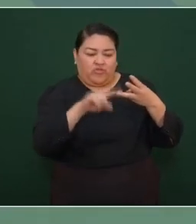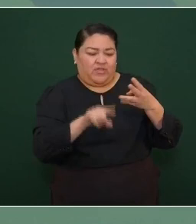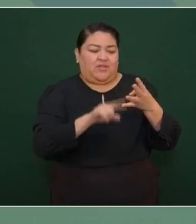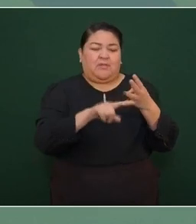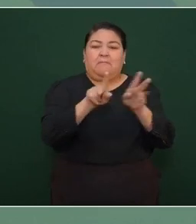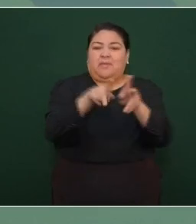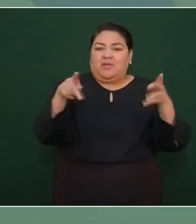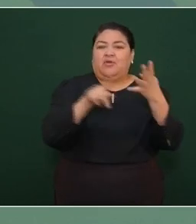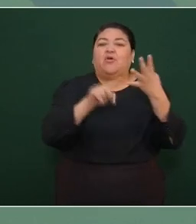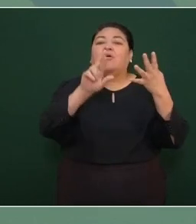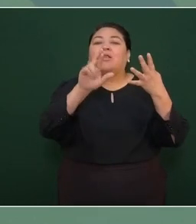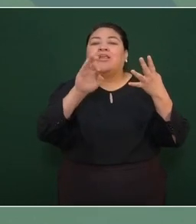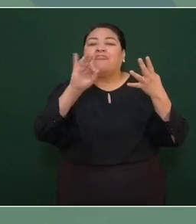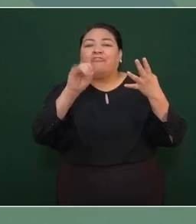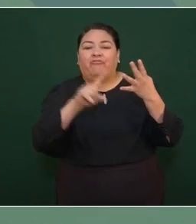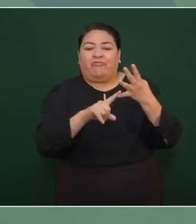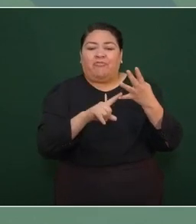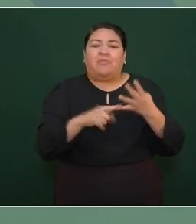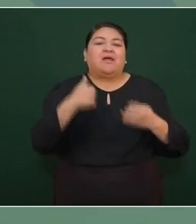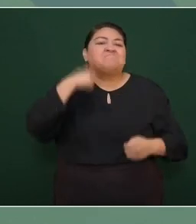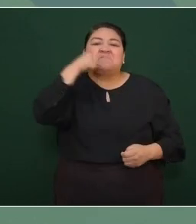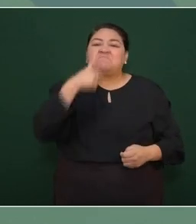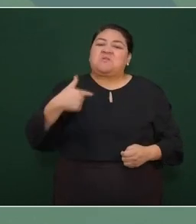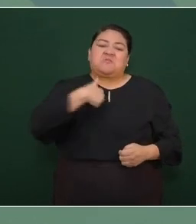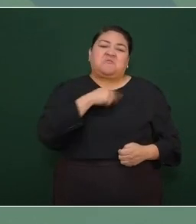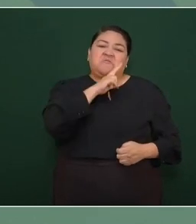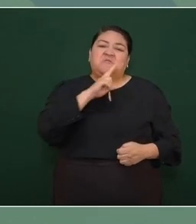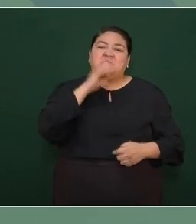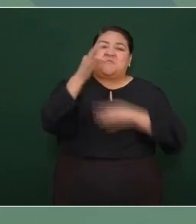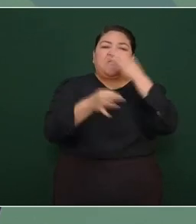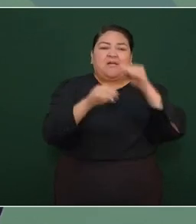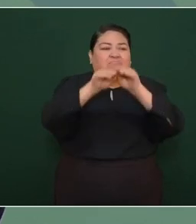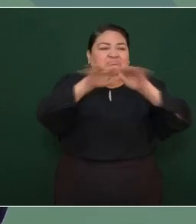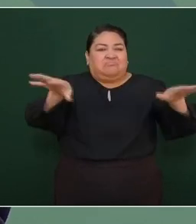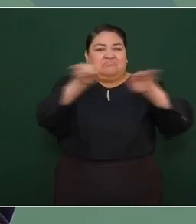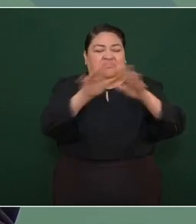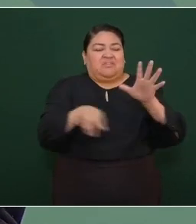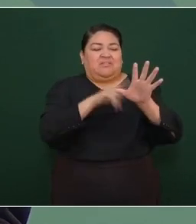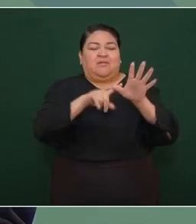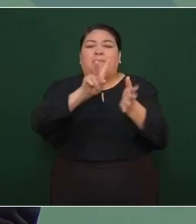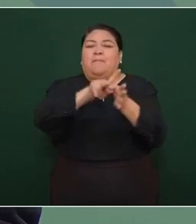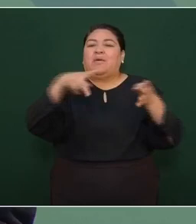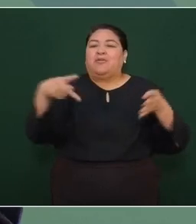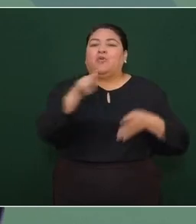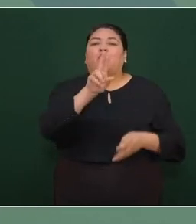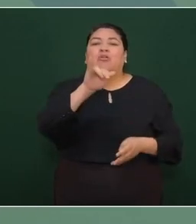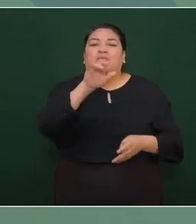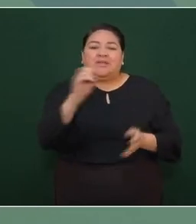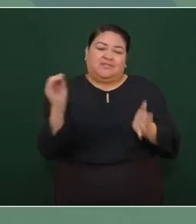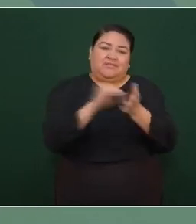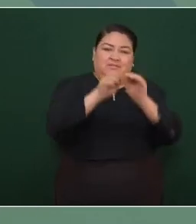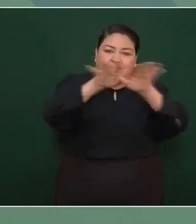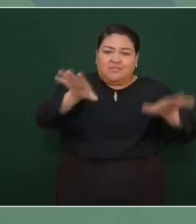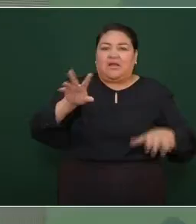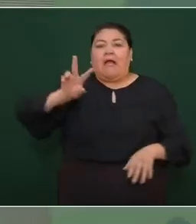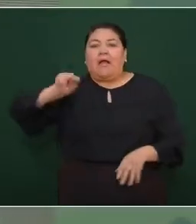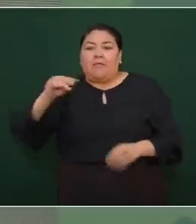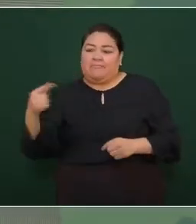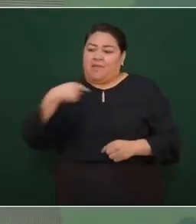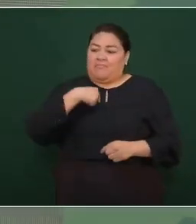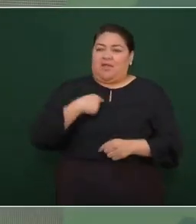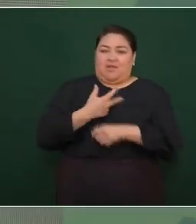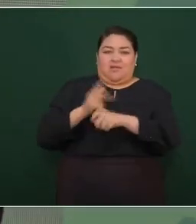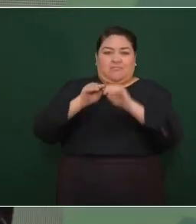Reforma Soy Cliente El Universal las televisoras